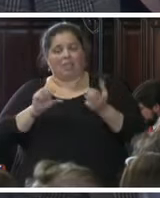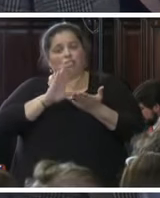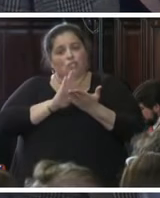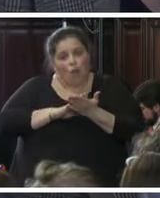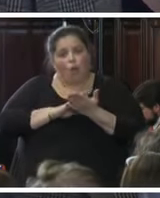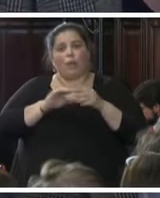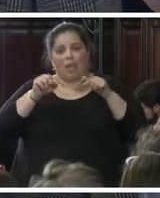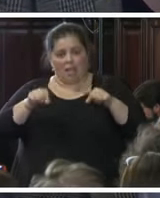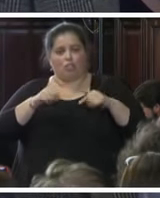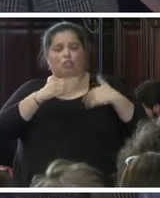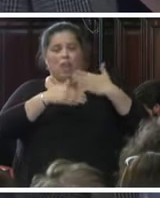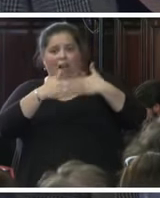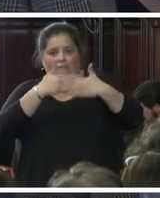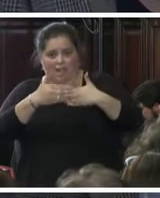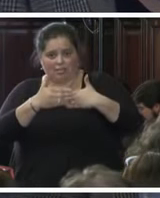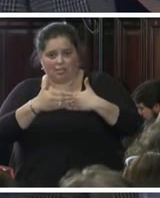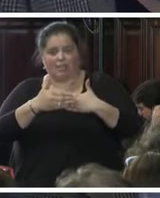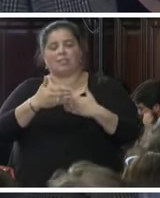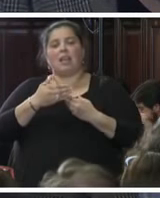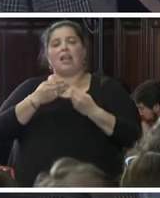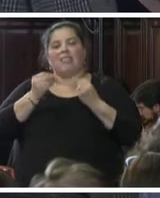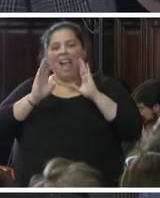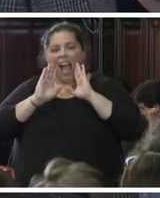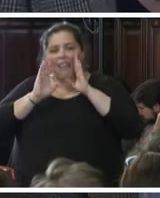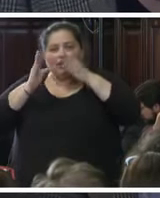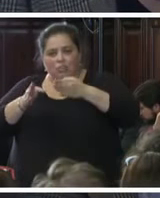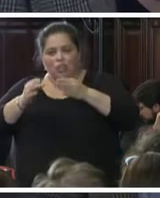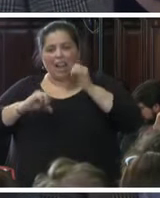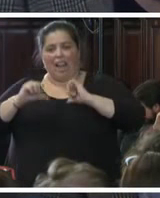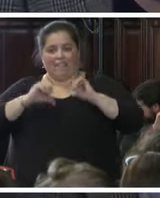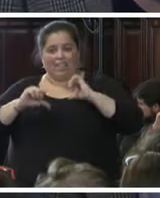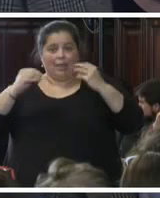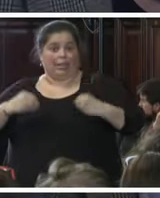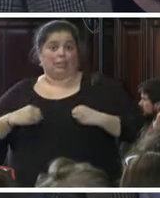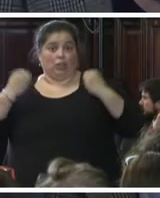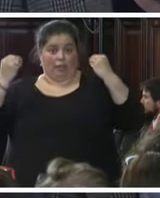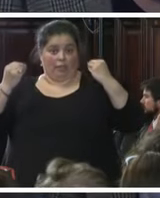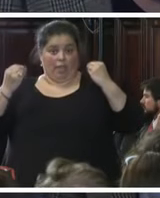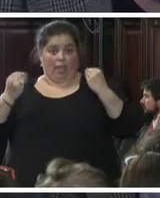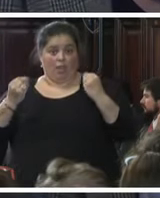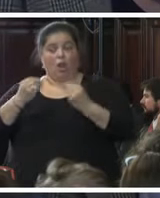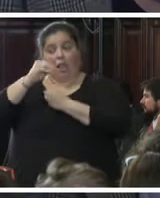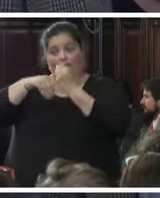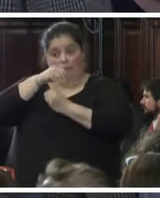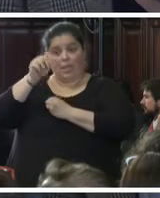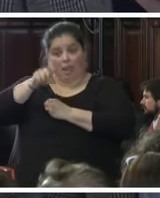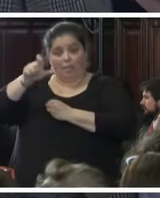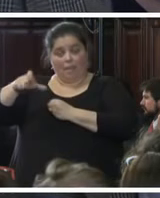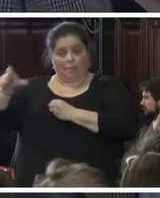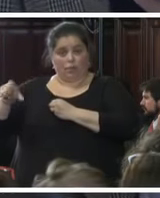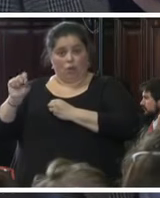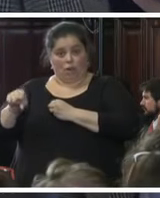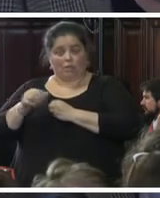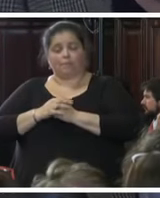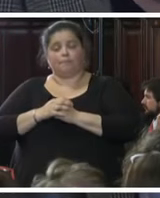avances que en atención a las víctimas sobrevivientes nosotros bueno a las víctimas que